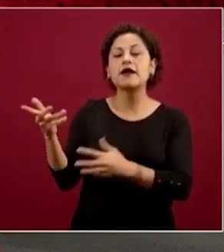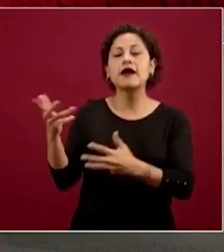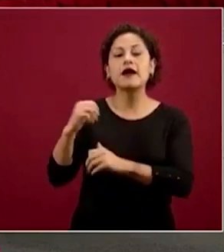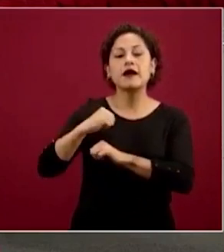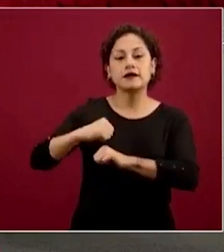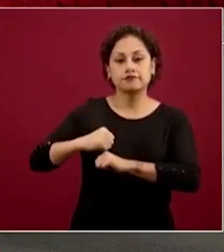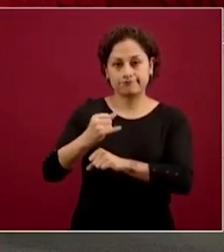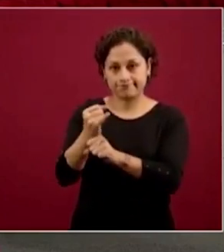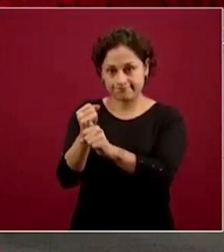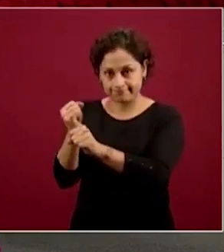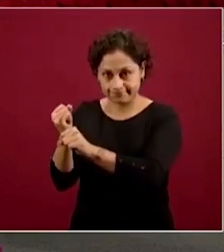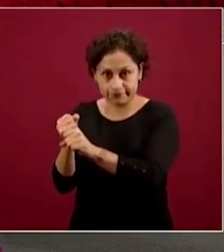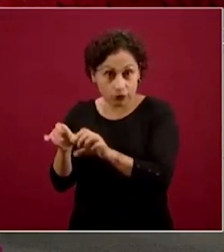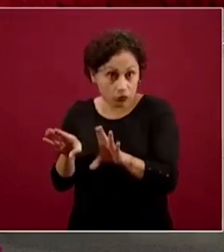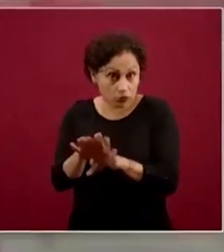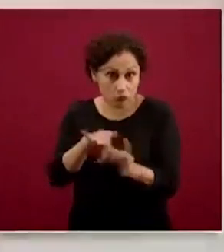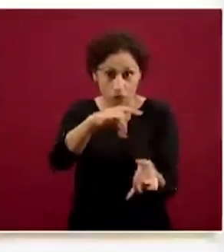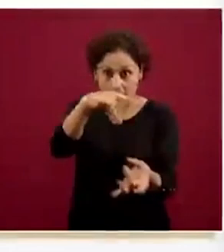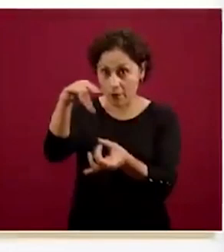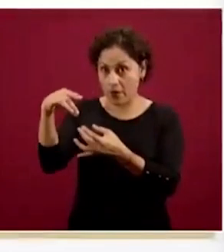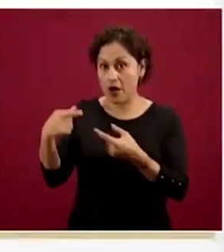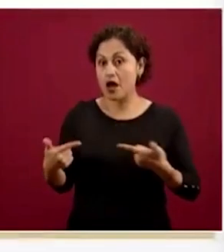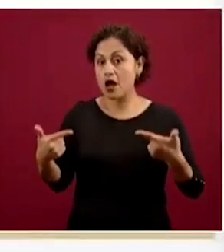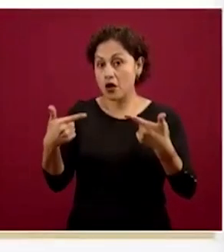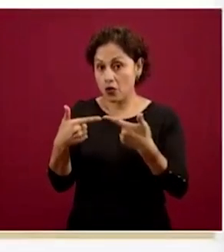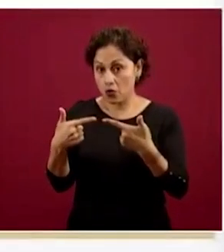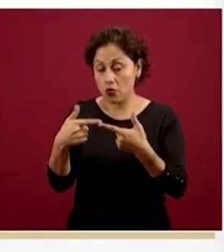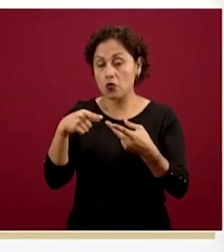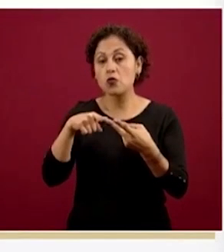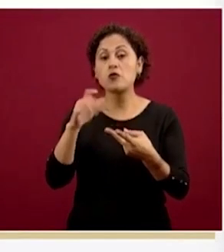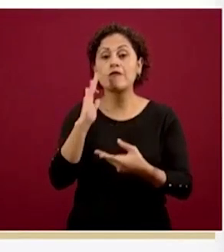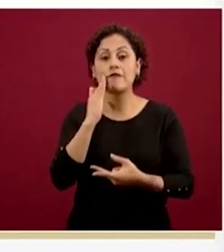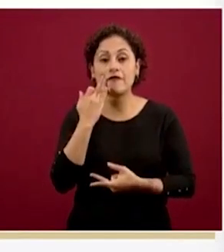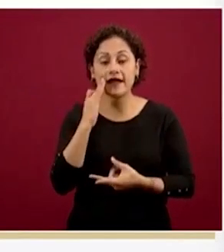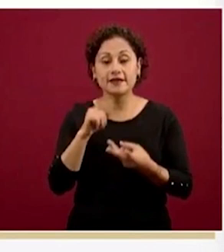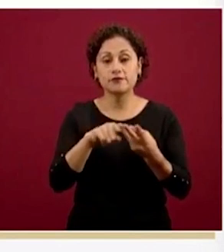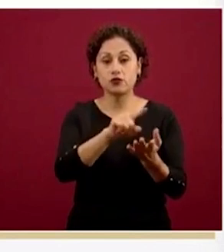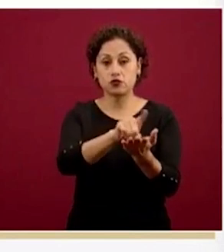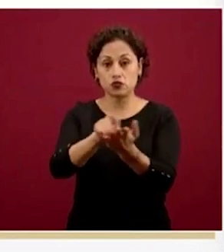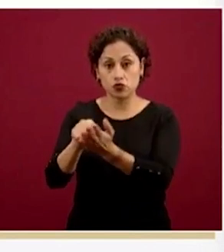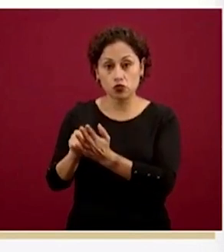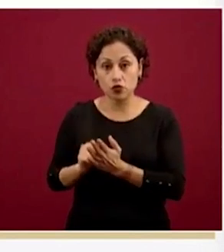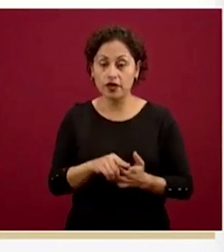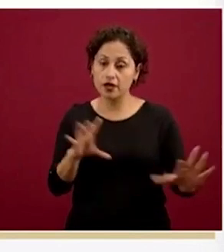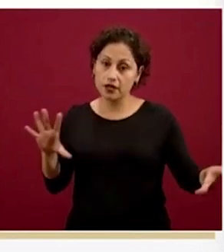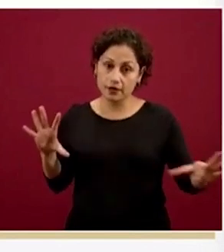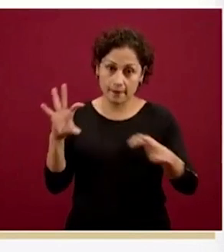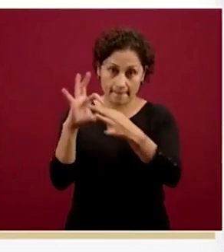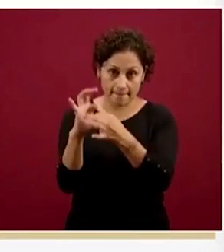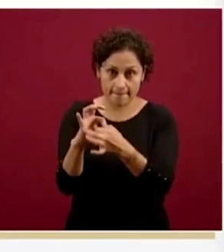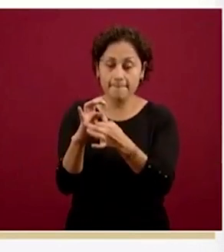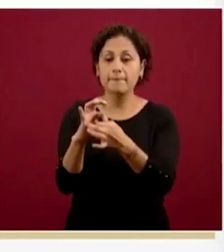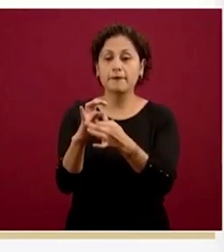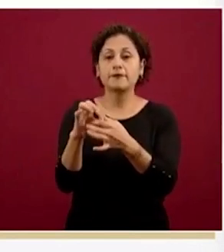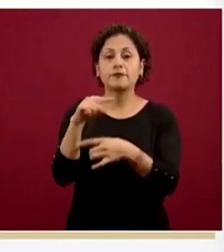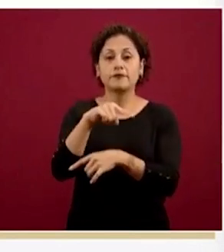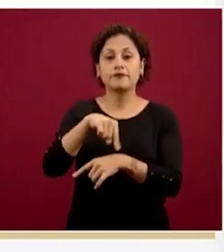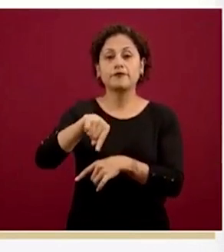Google, Facebook y Twitter, que son las aplicaciones con